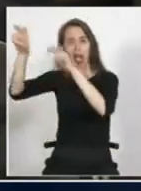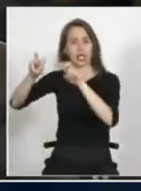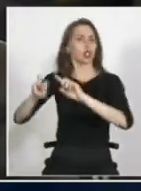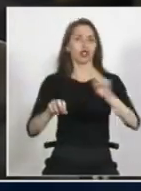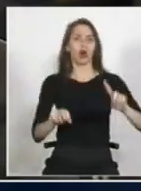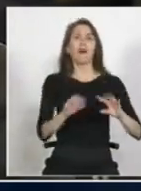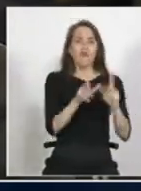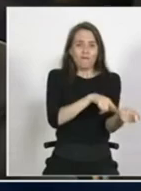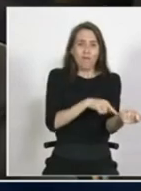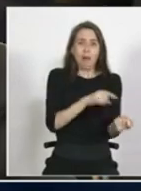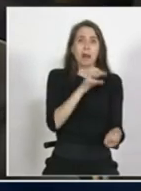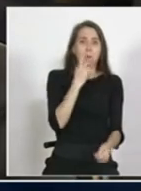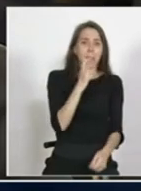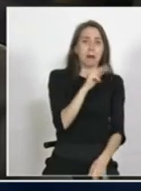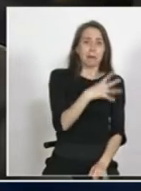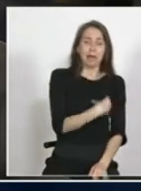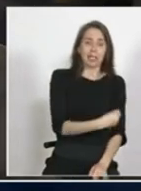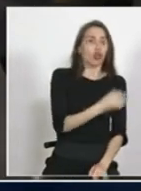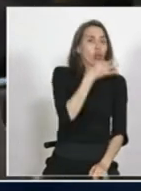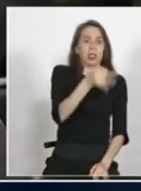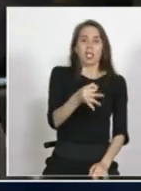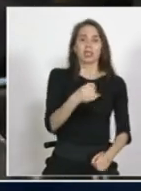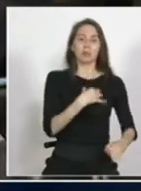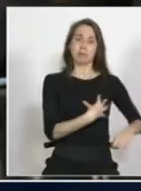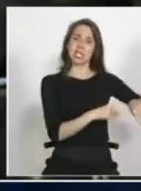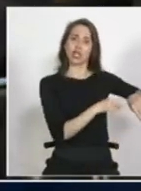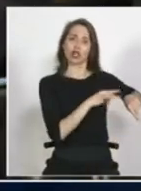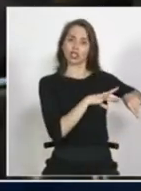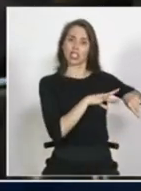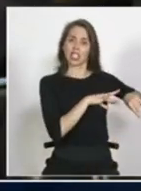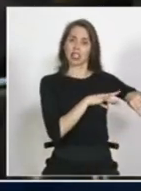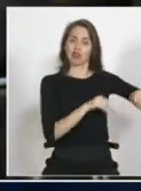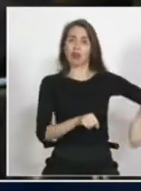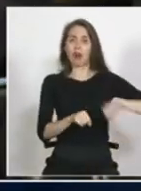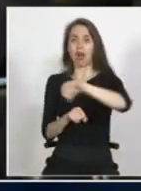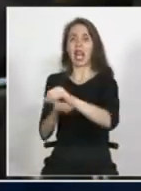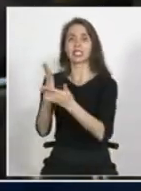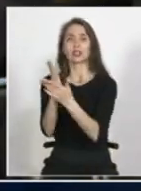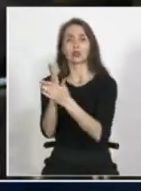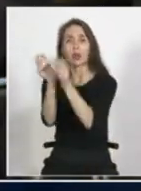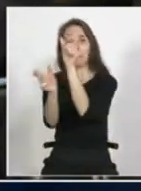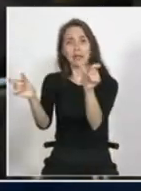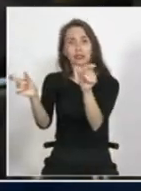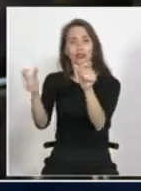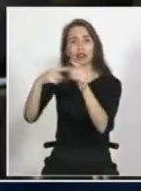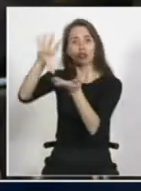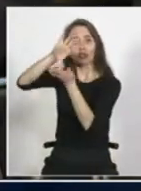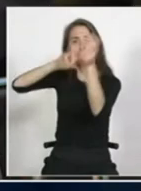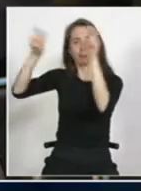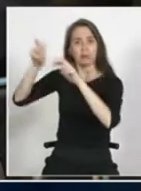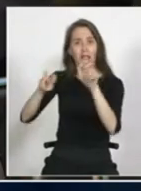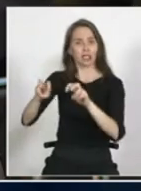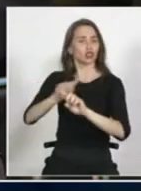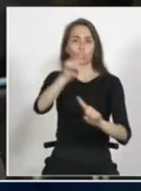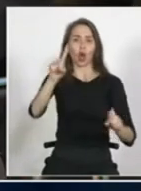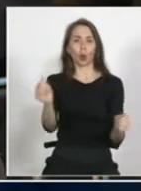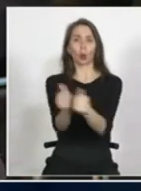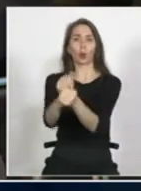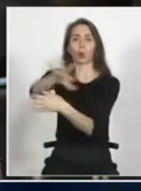familias chilenas que no quieren llevar a sus hijos chilenos a escuelas de inmigrantes eso también es una discriminación